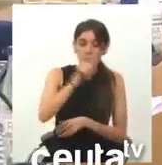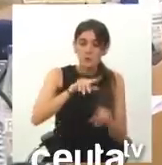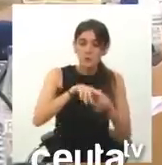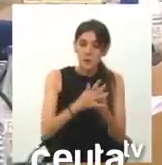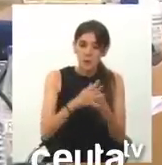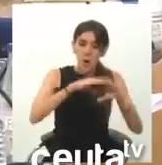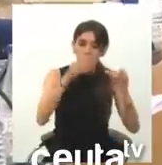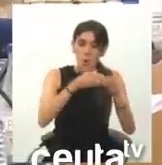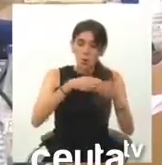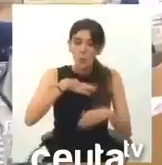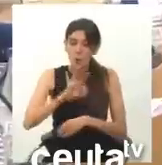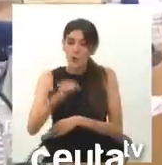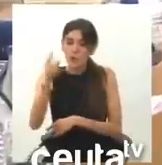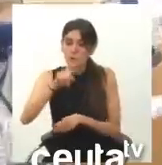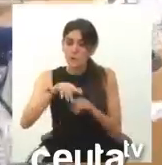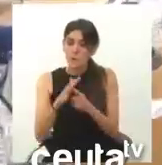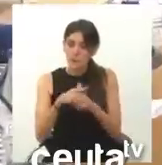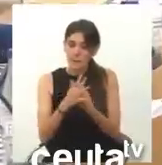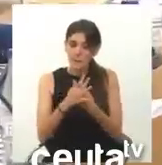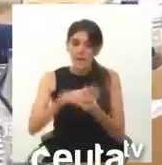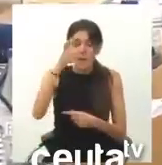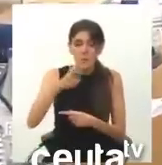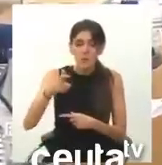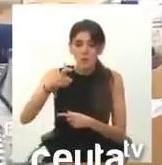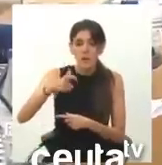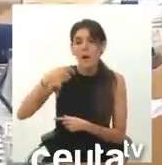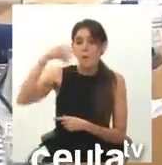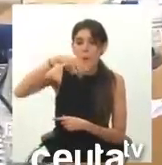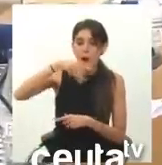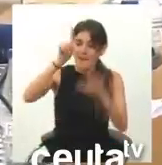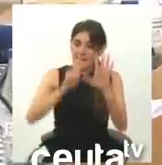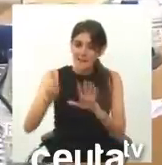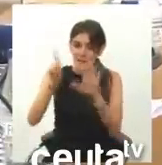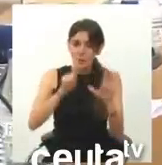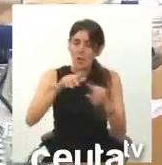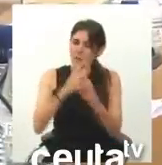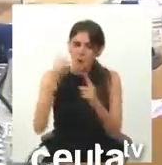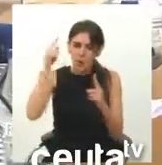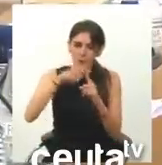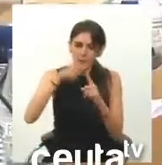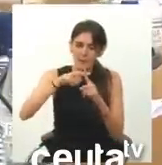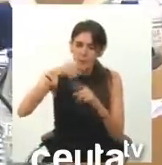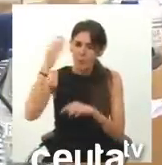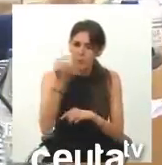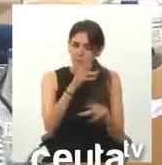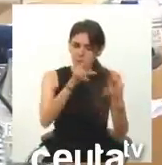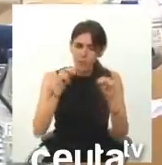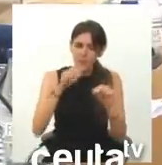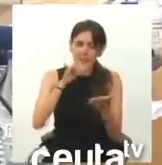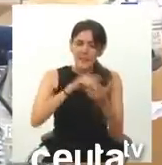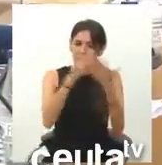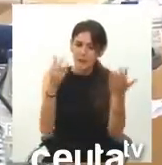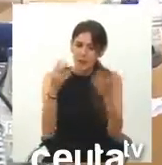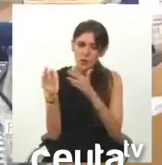gobierna junto con Podemos y que continuamente Mohamed VI aprovecha la debilidad de nuestro Gobierno para sacar tajadas. El 18 de